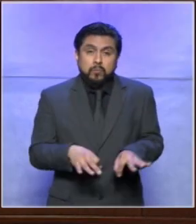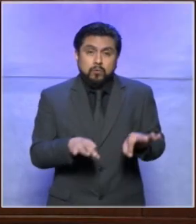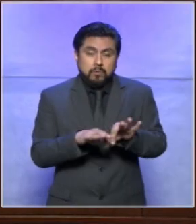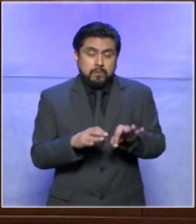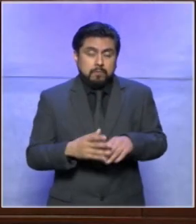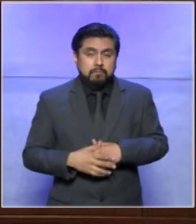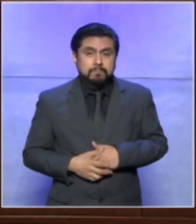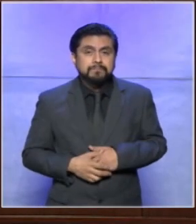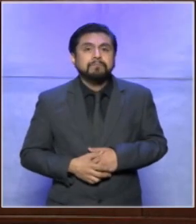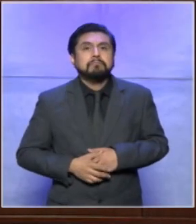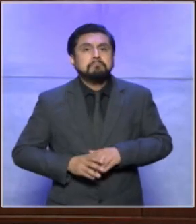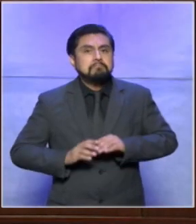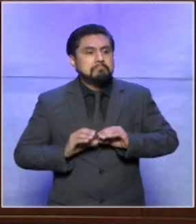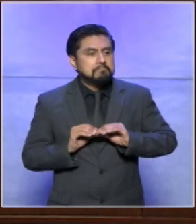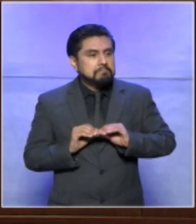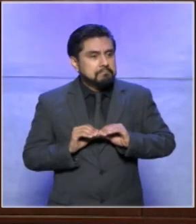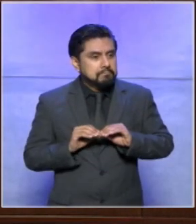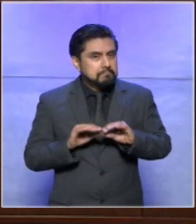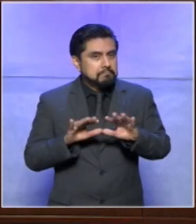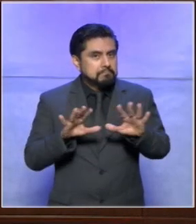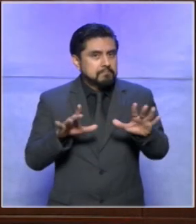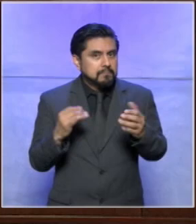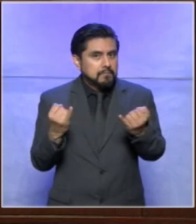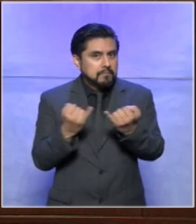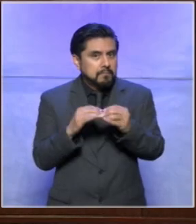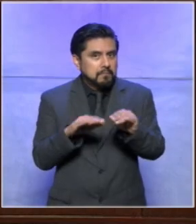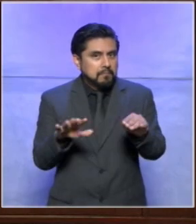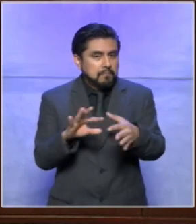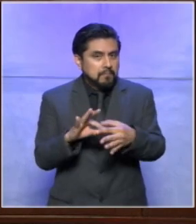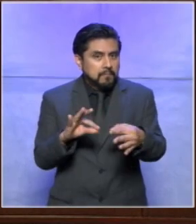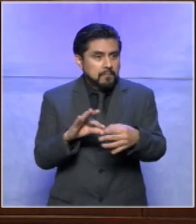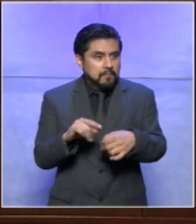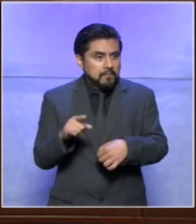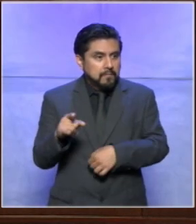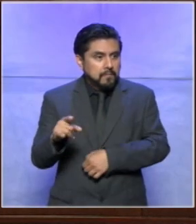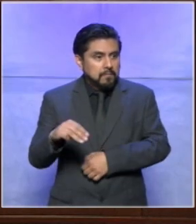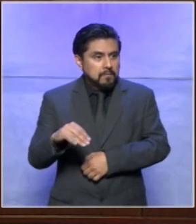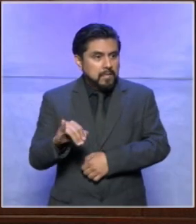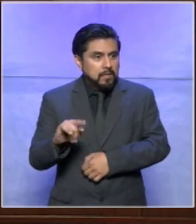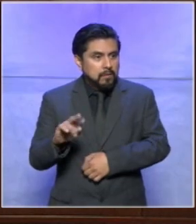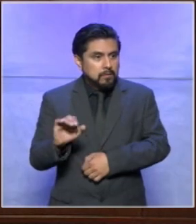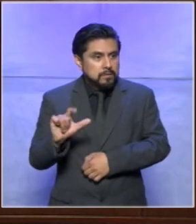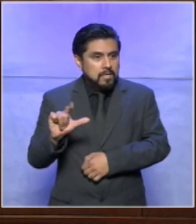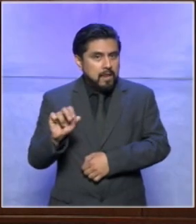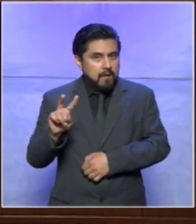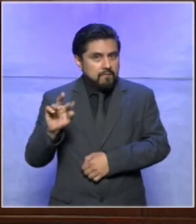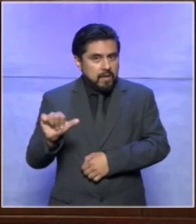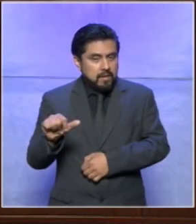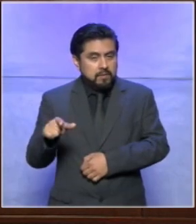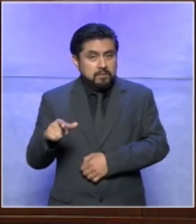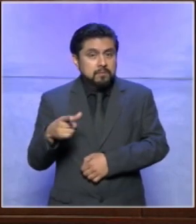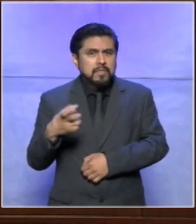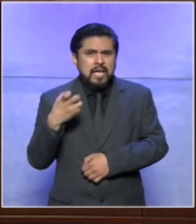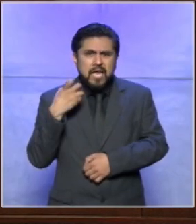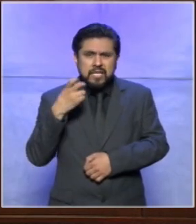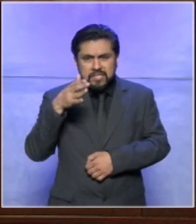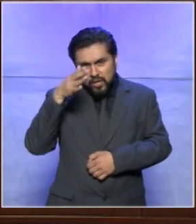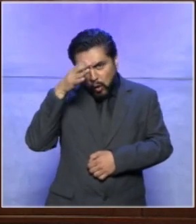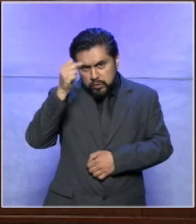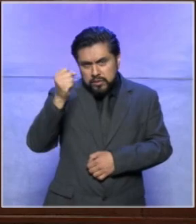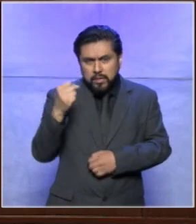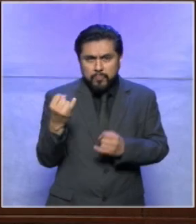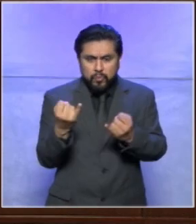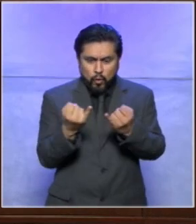está muy claro el concepto de igualdad que nos está compartiendo miroslava este concepto de igualdad